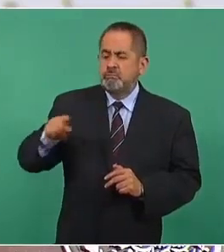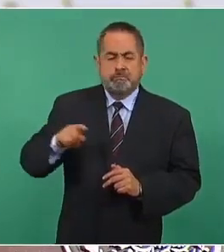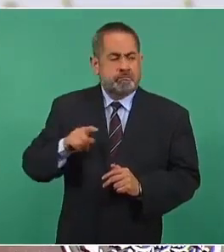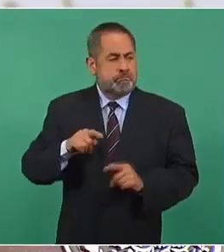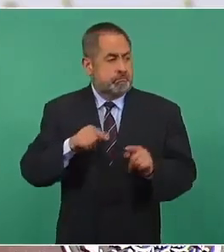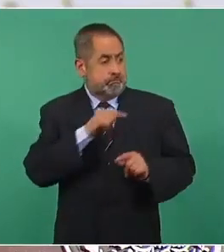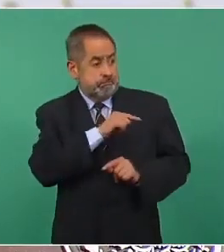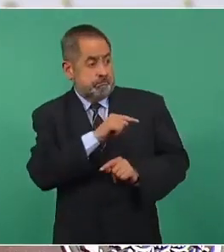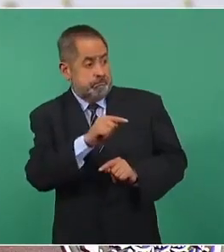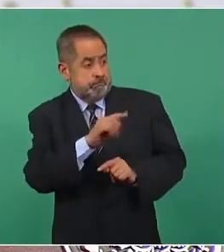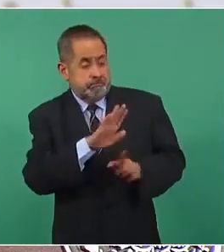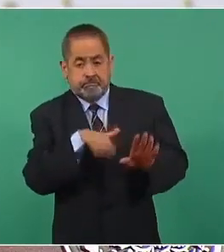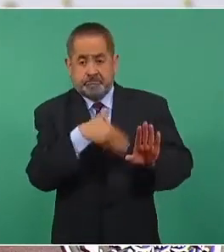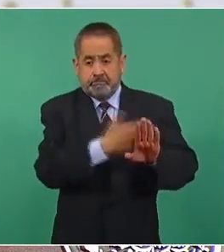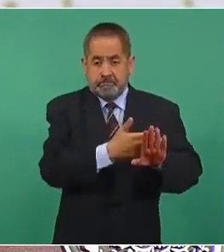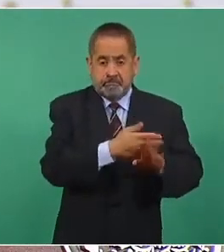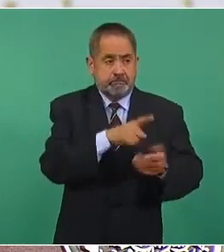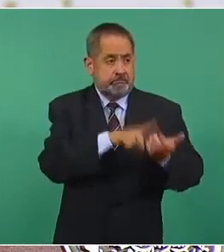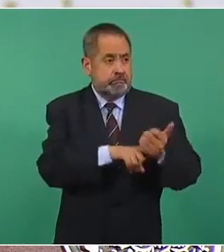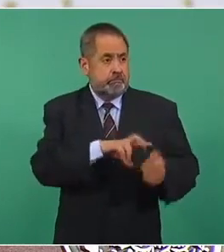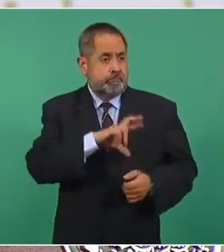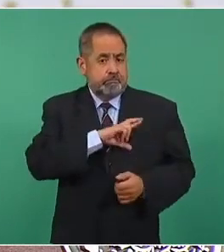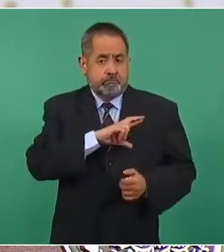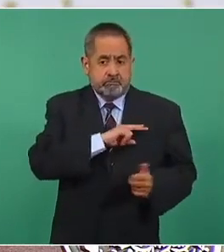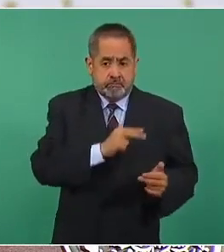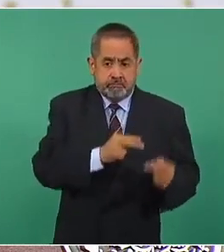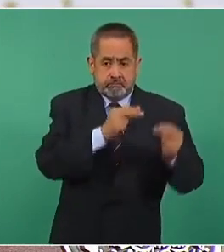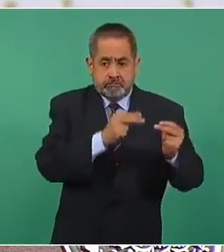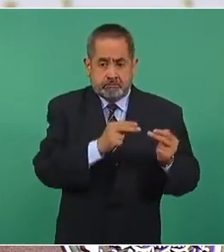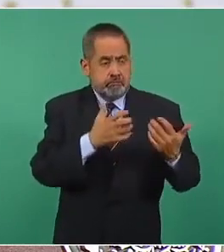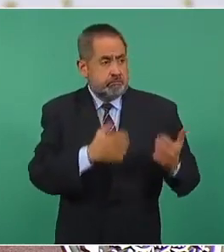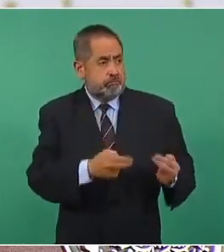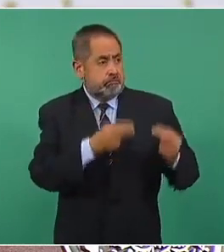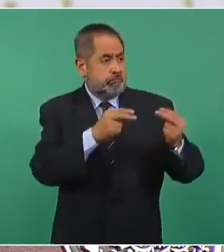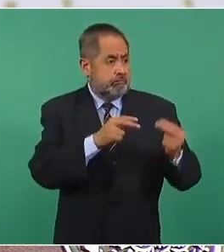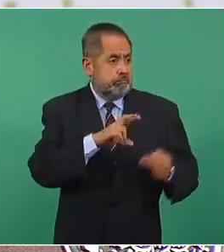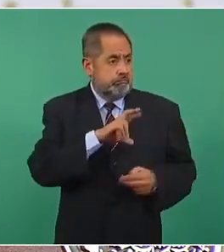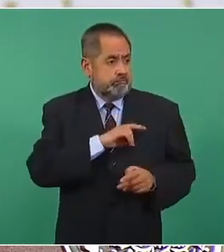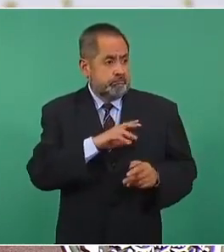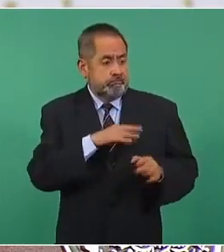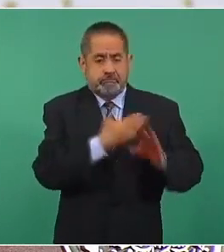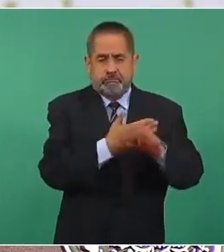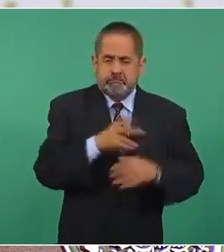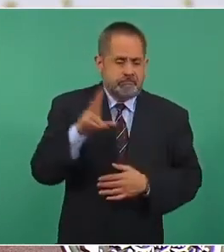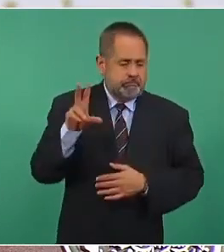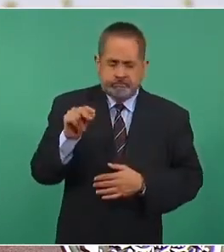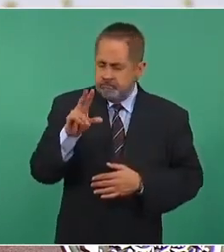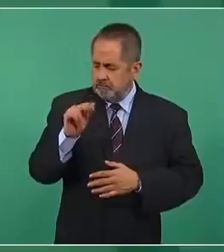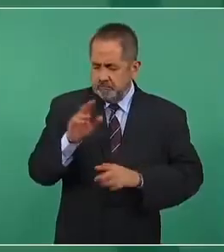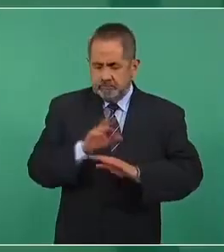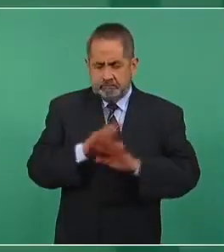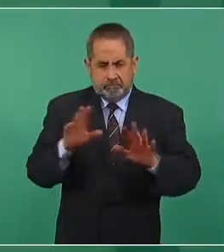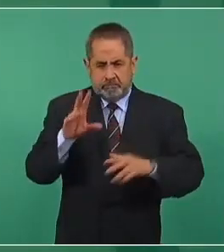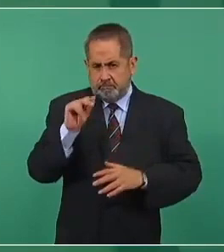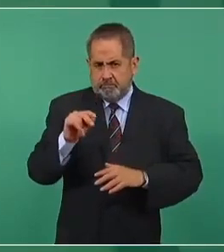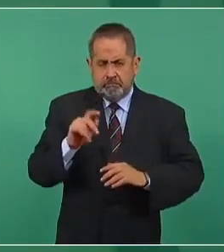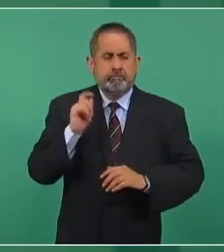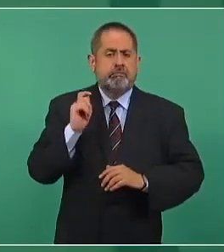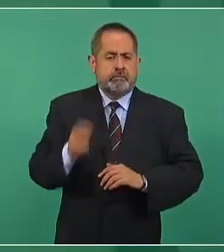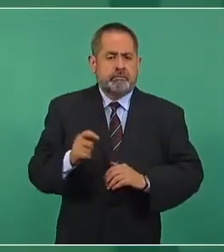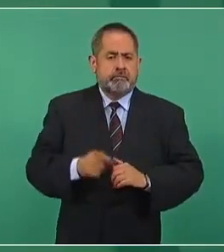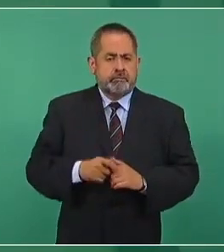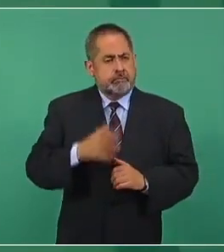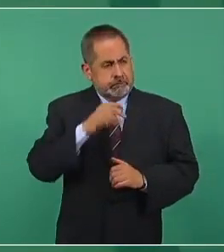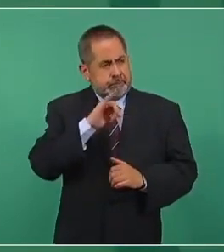la iniciativa privada o de las empresas o que se haga negocio. No, al contrario,